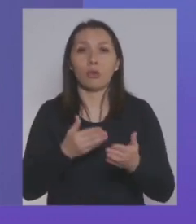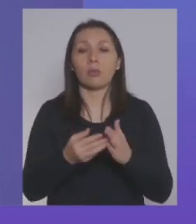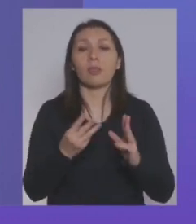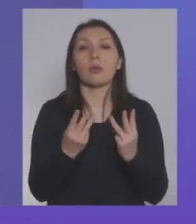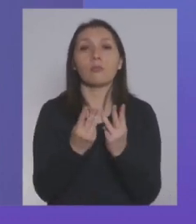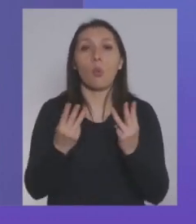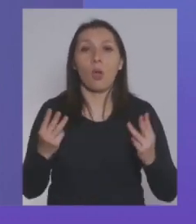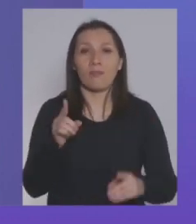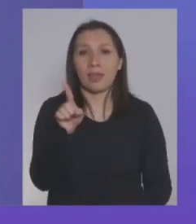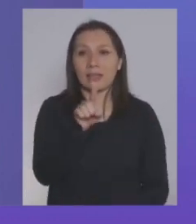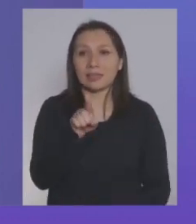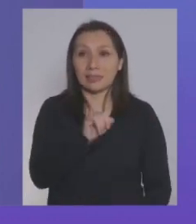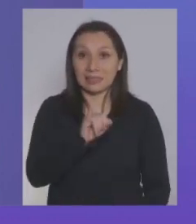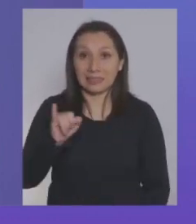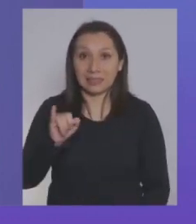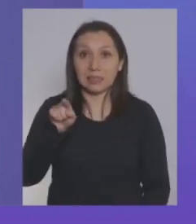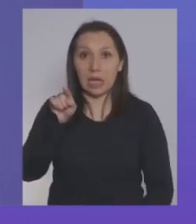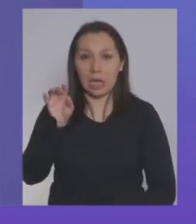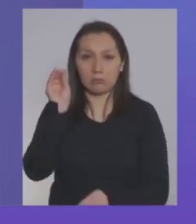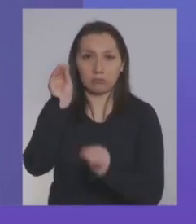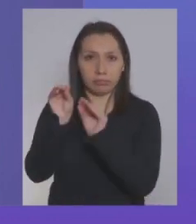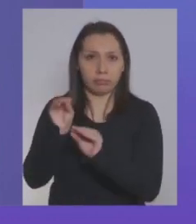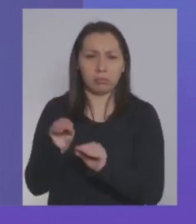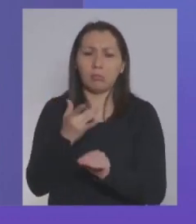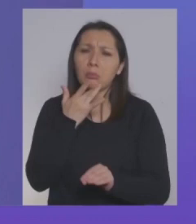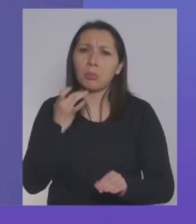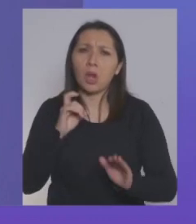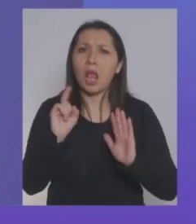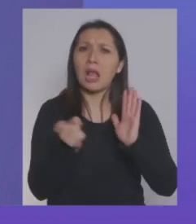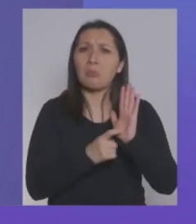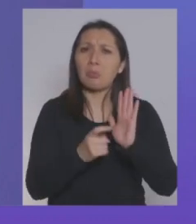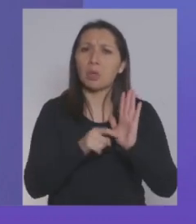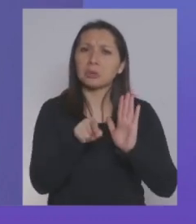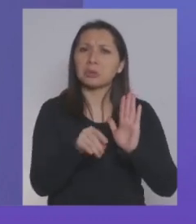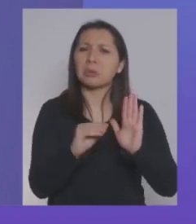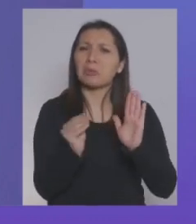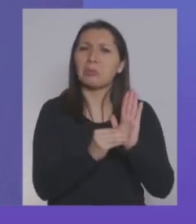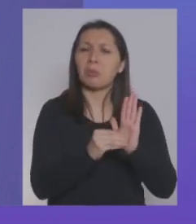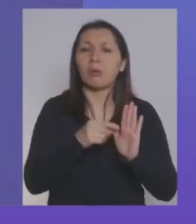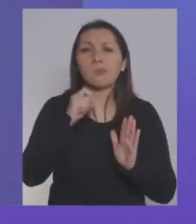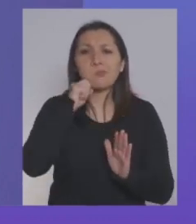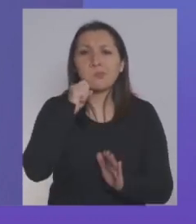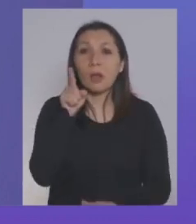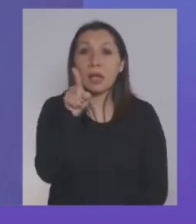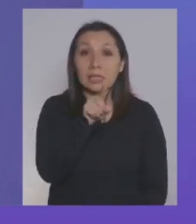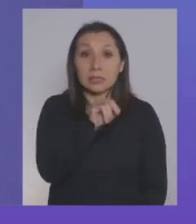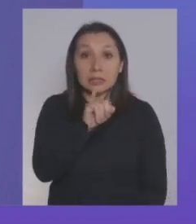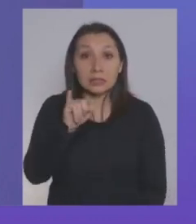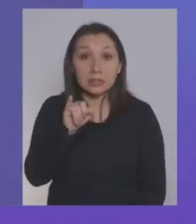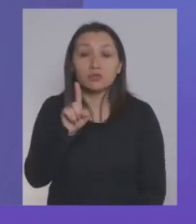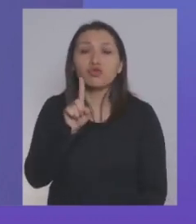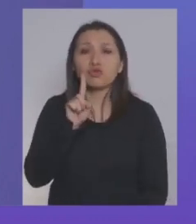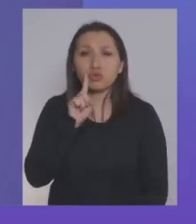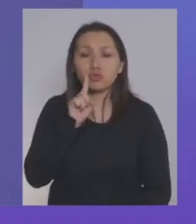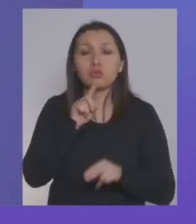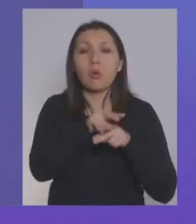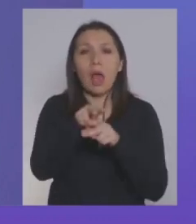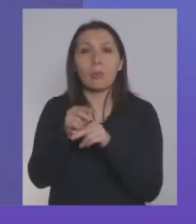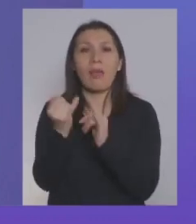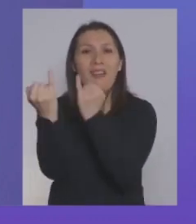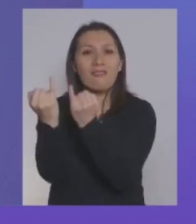la página de impuestos internos. ¿Por qué impuestos internos? Muchos se preguntarán, porque impuestos internos tienen los datos administrativos